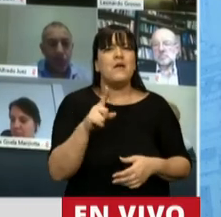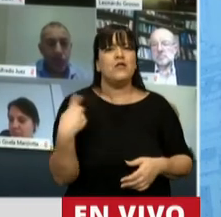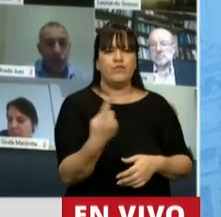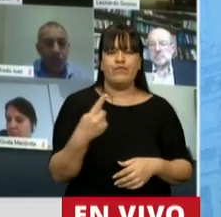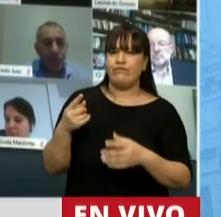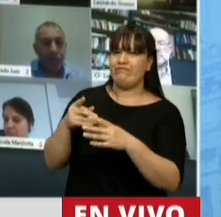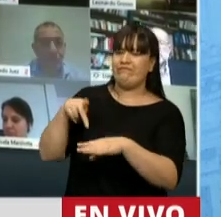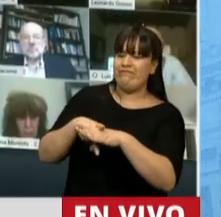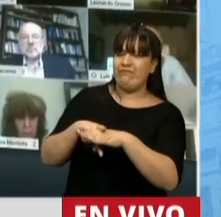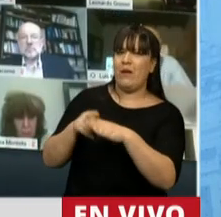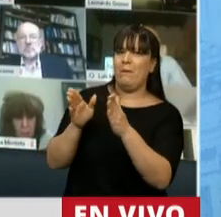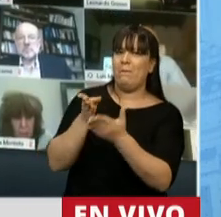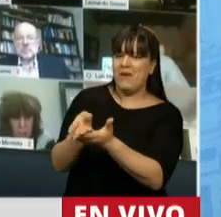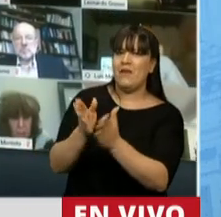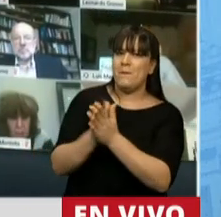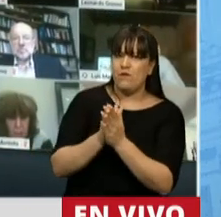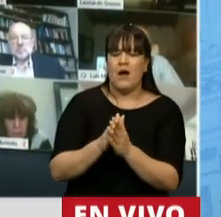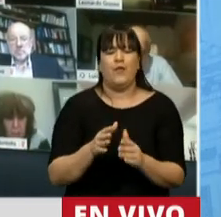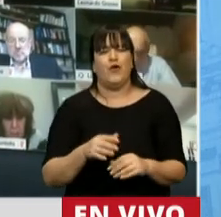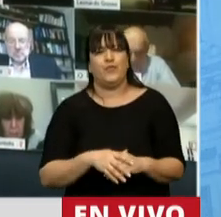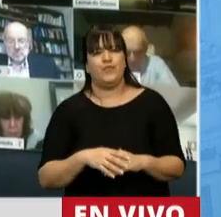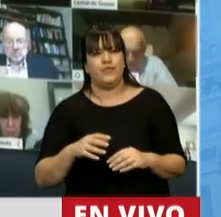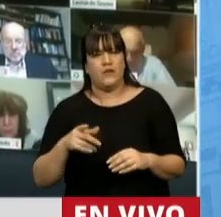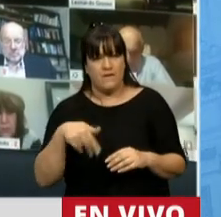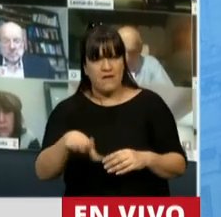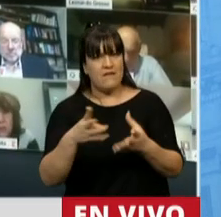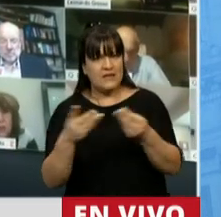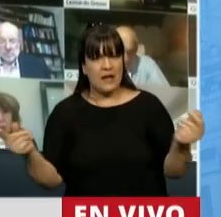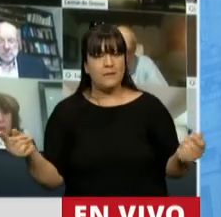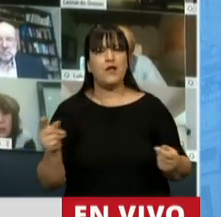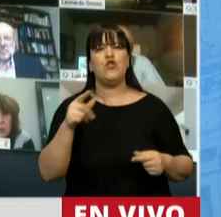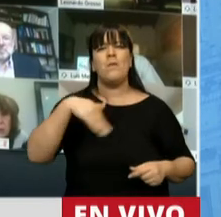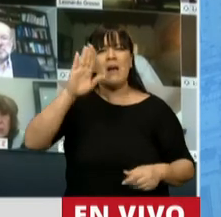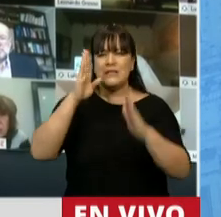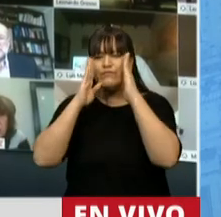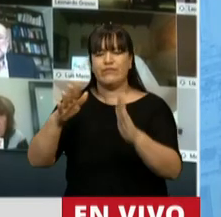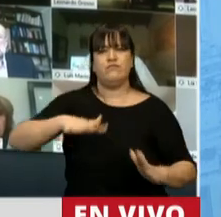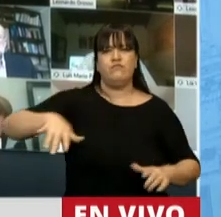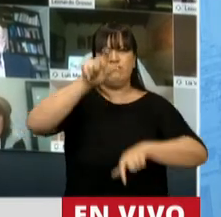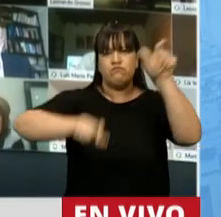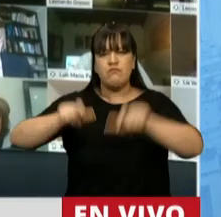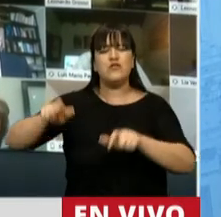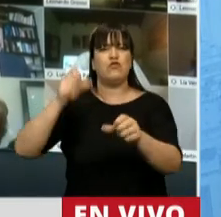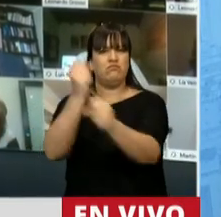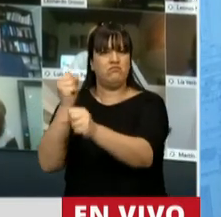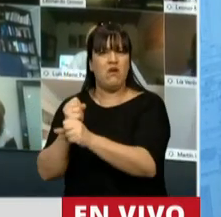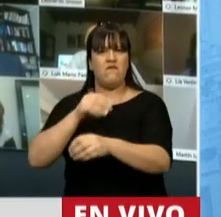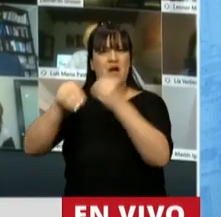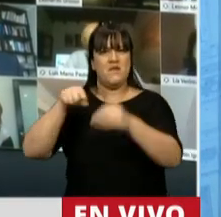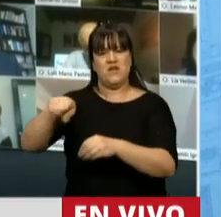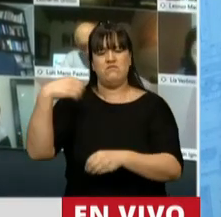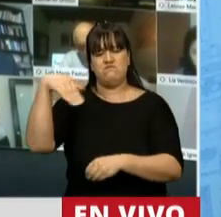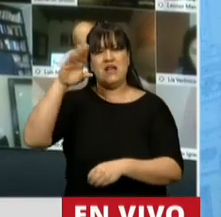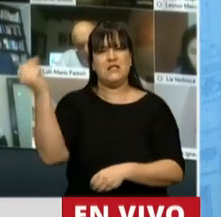sobremanera a los que sufren verdaderamente la emergencia. Termino, presidente. Que es el pueblo, la gente de pie, el trabajador y la familia.